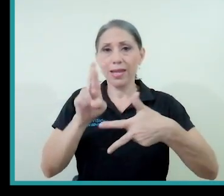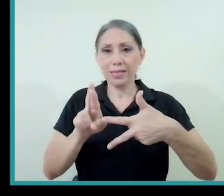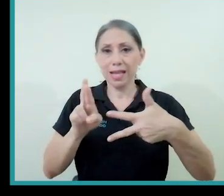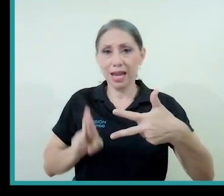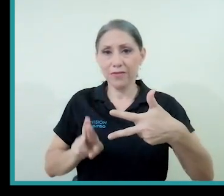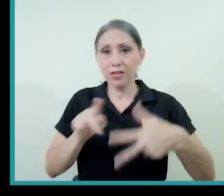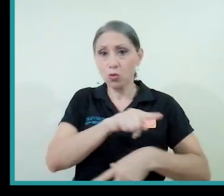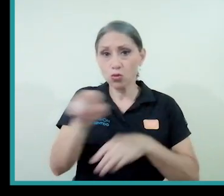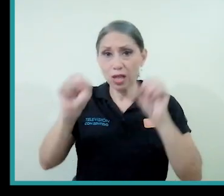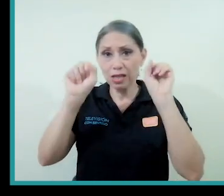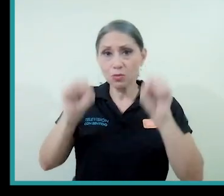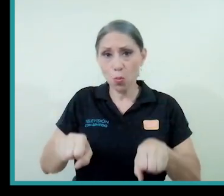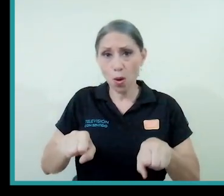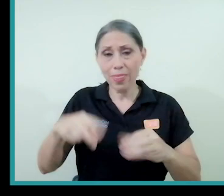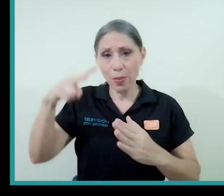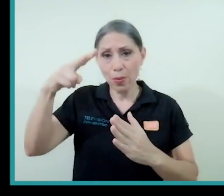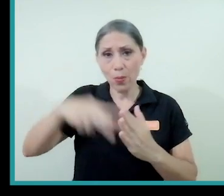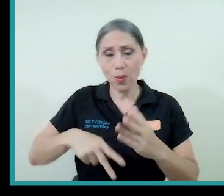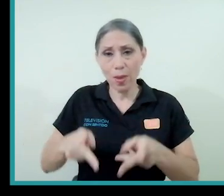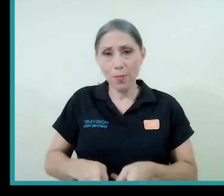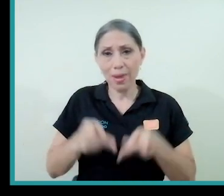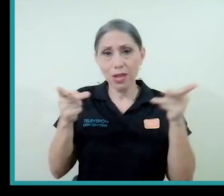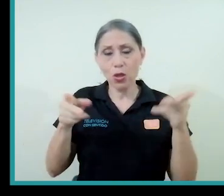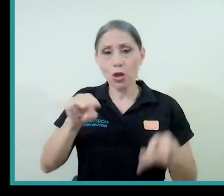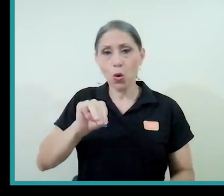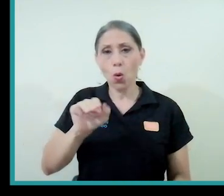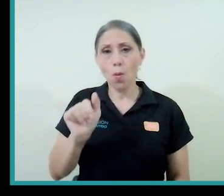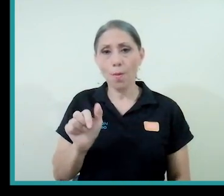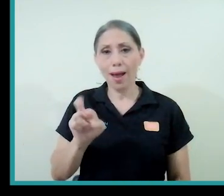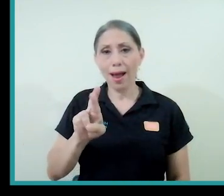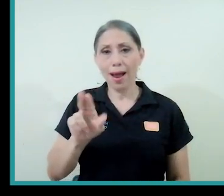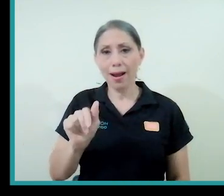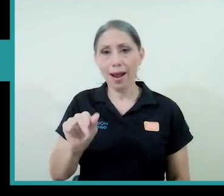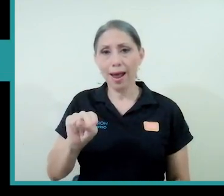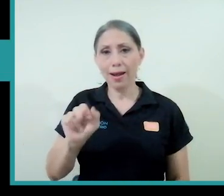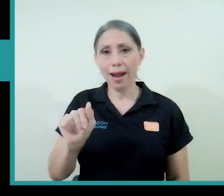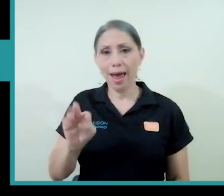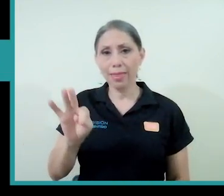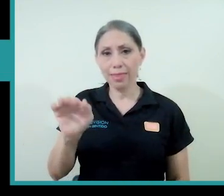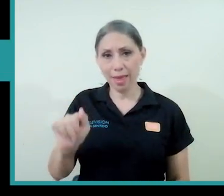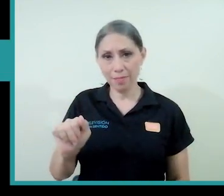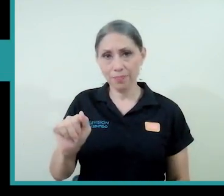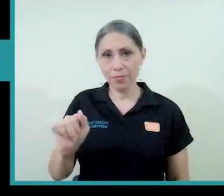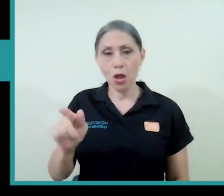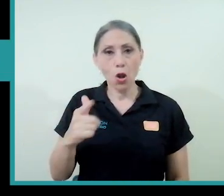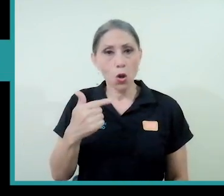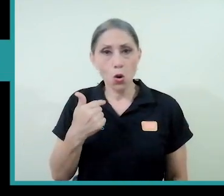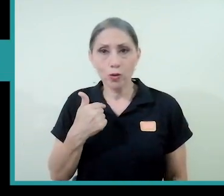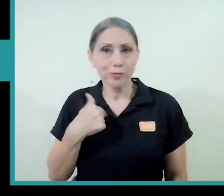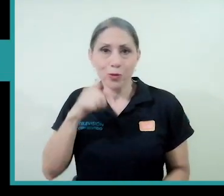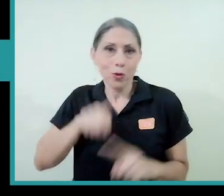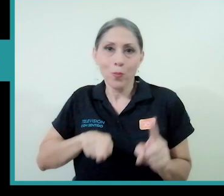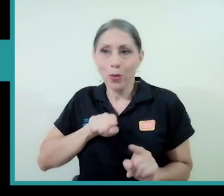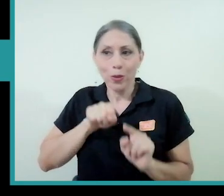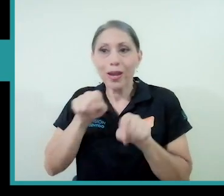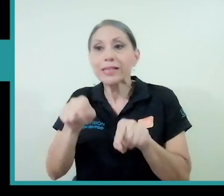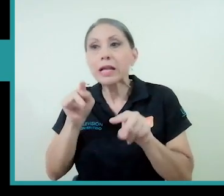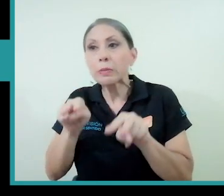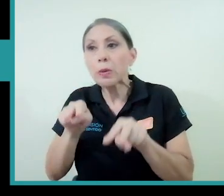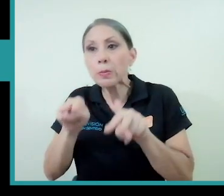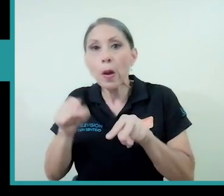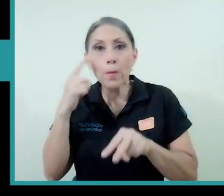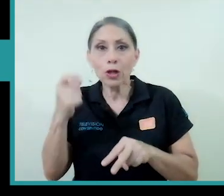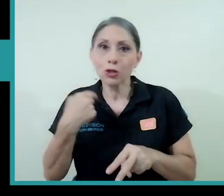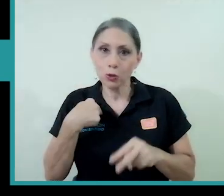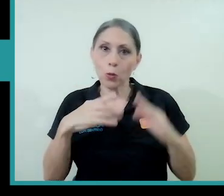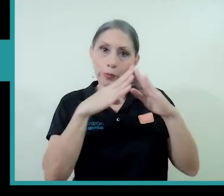en el periódico Maranatá. Lo que yo entiendo, porque no pudiera hacer la observación porque estoy cumpliendo la cuarentena, es que